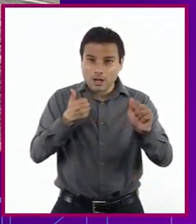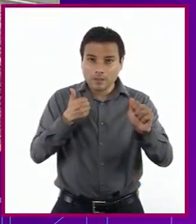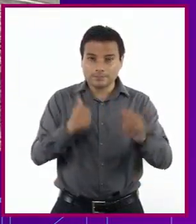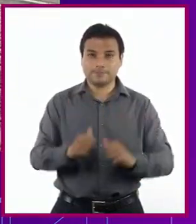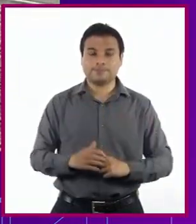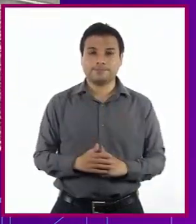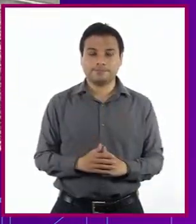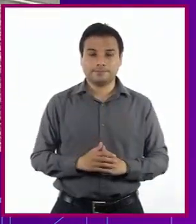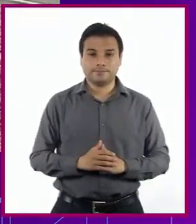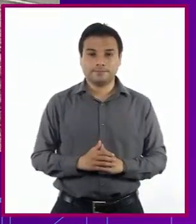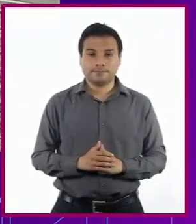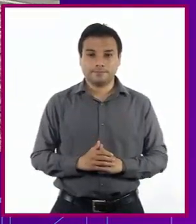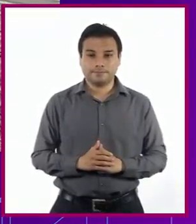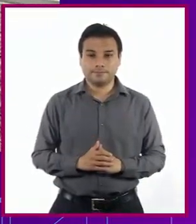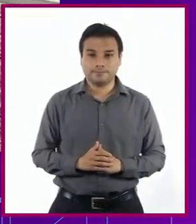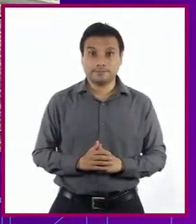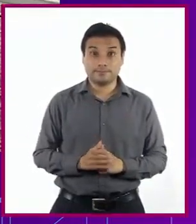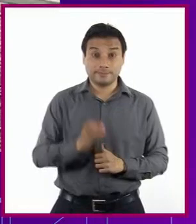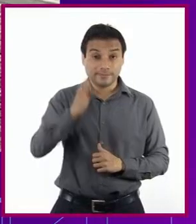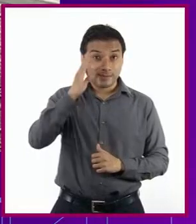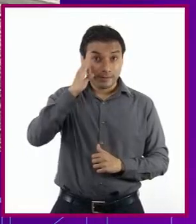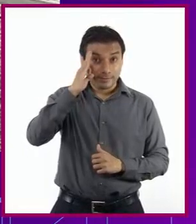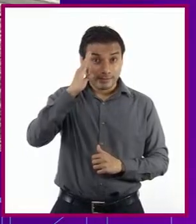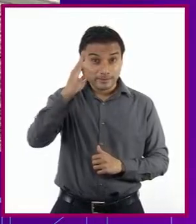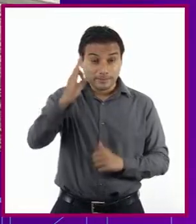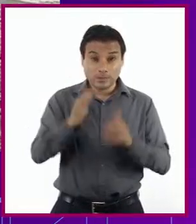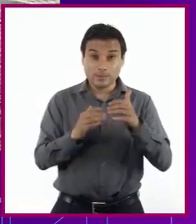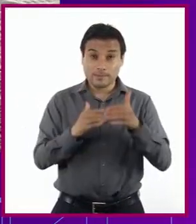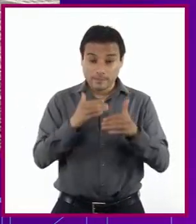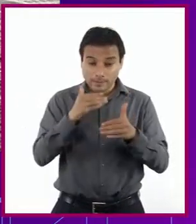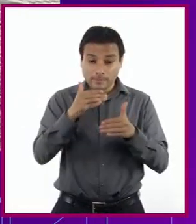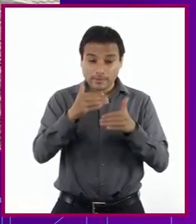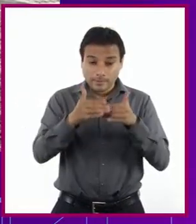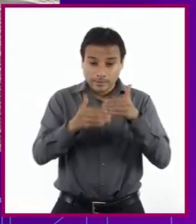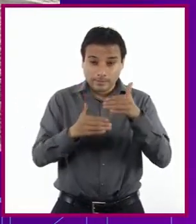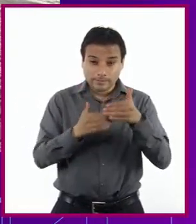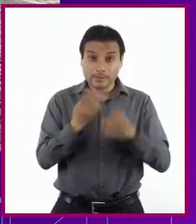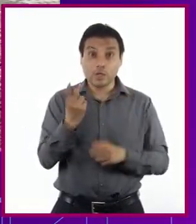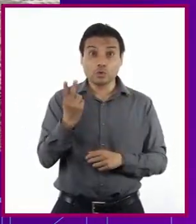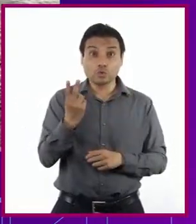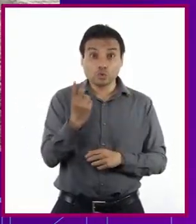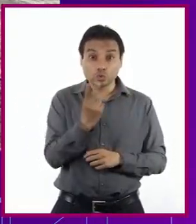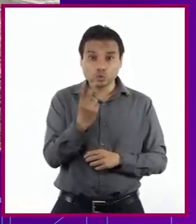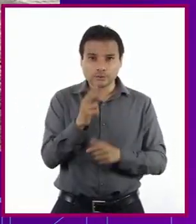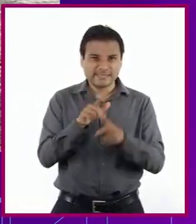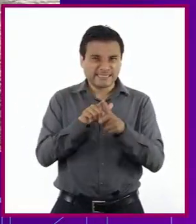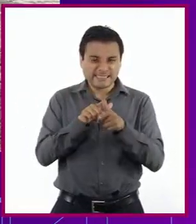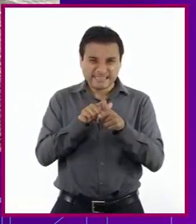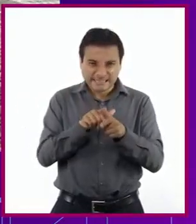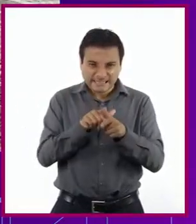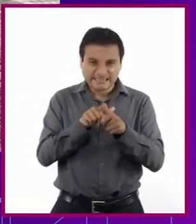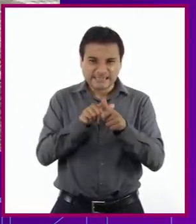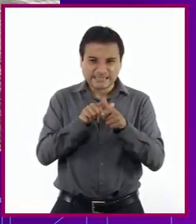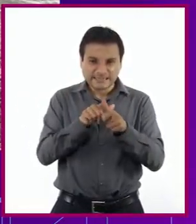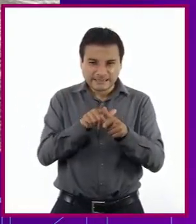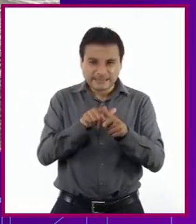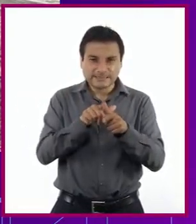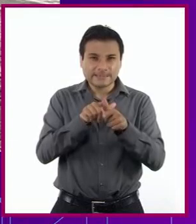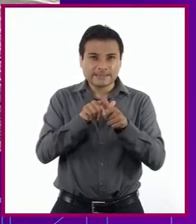El tiempo pasa Ellos logran permanecer Lejos